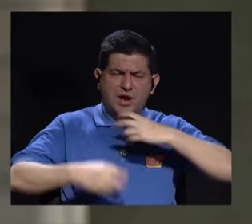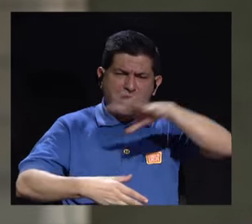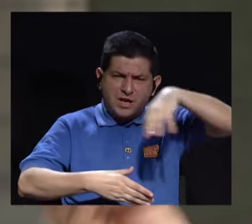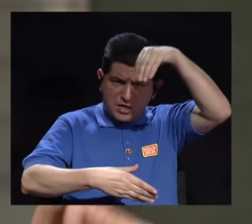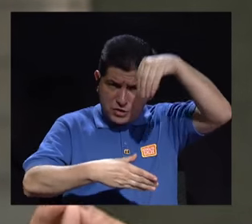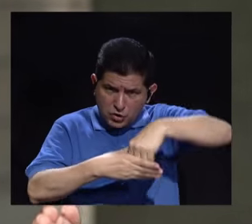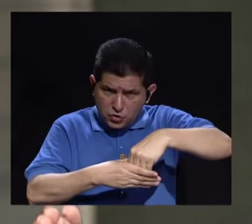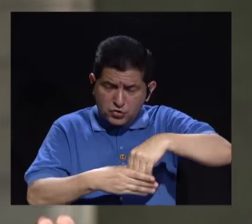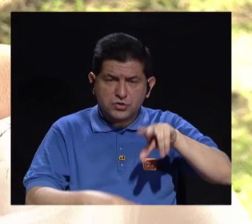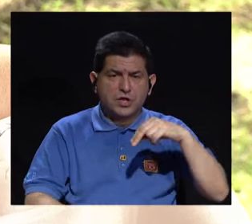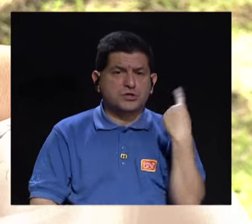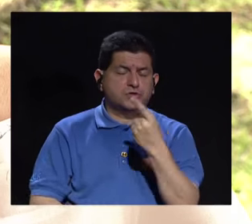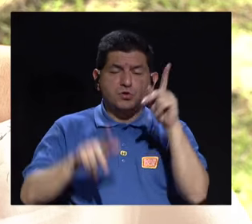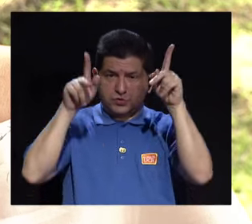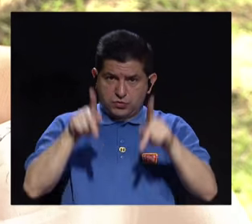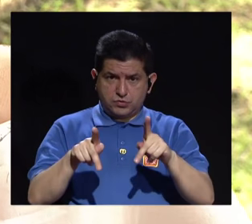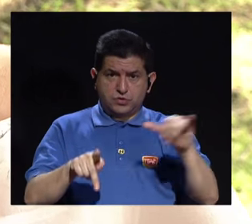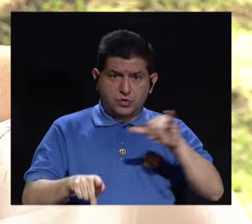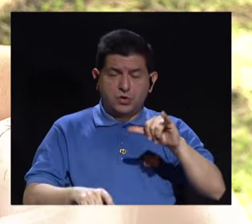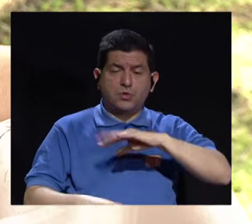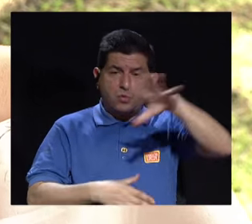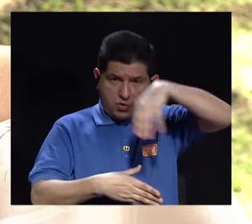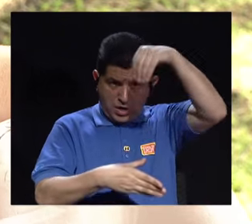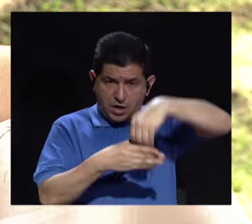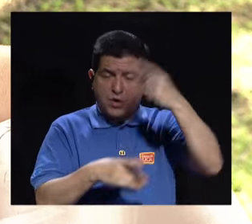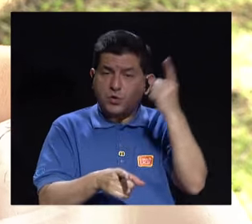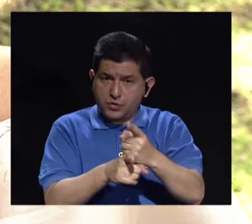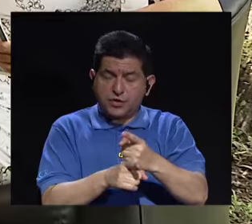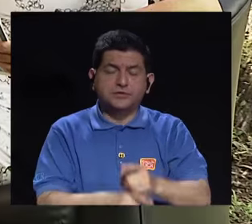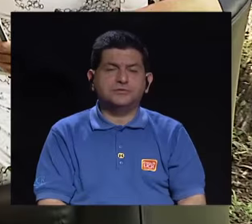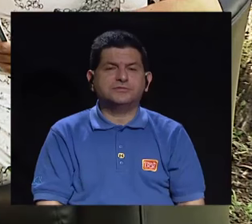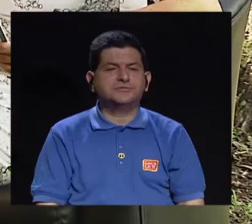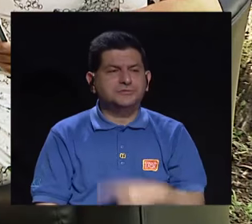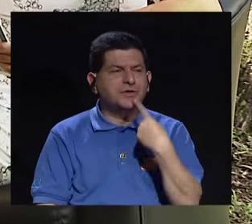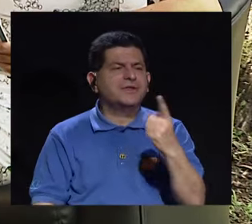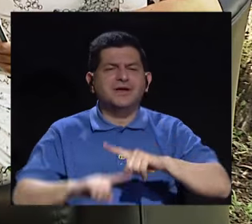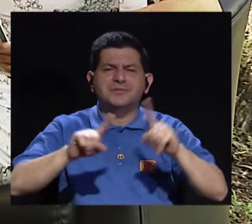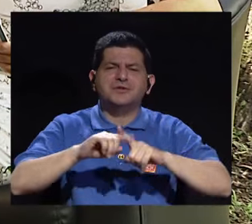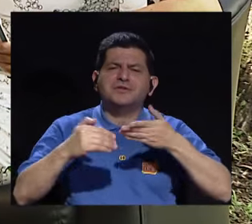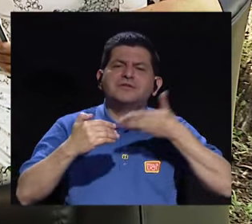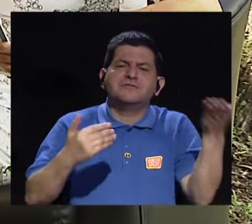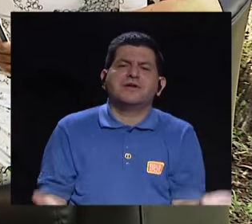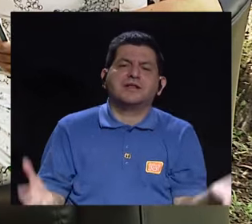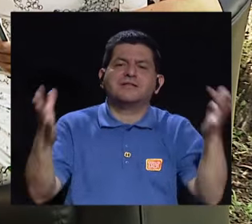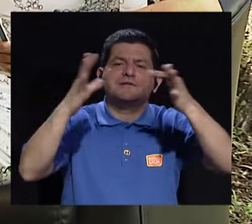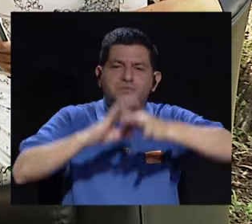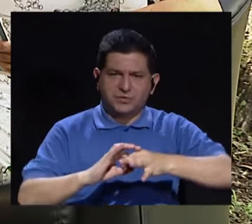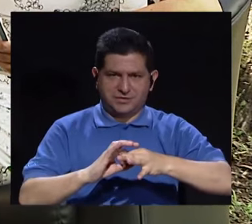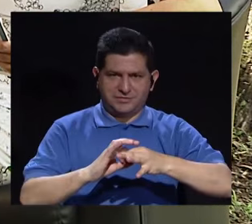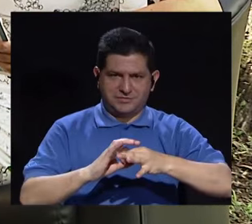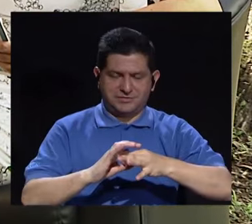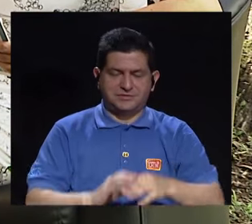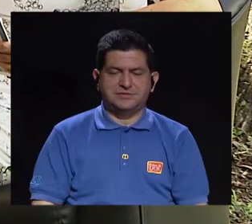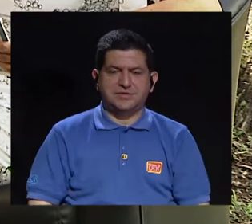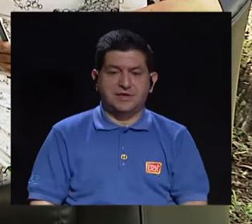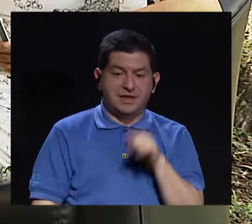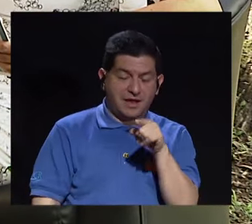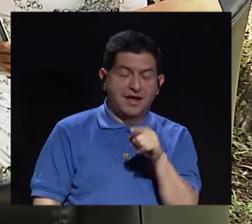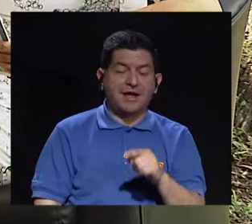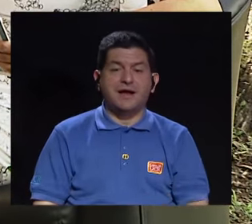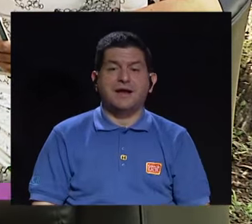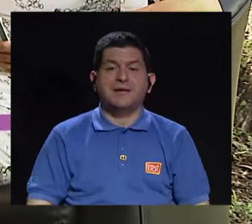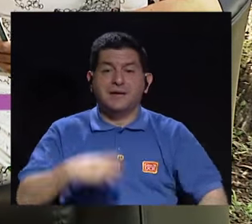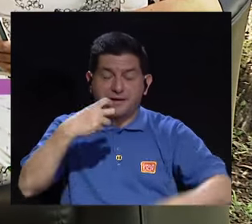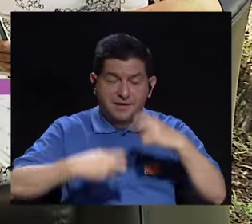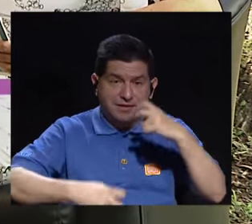contexto, no es solo lo que vive la persona, también el contexto, ¿es así? Sí, digamos que son varios factores que se unan, que confluyen